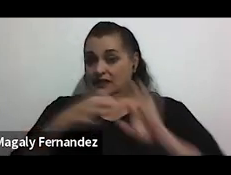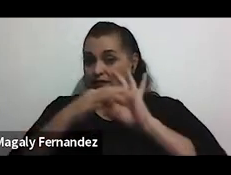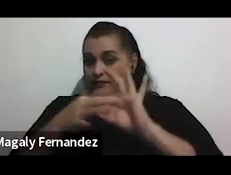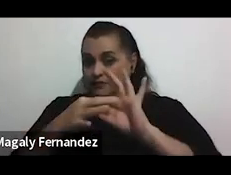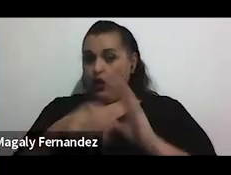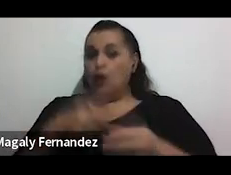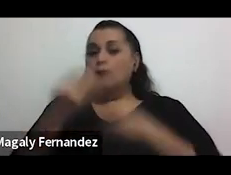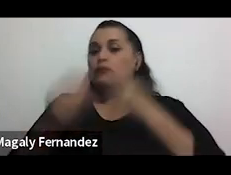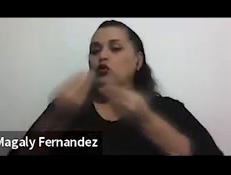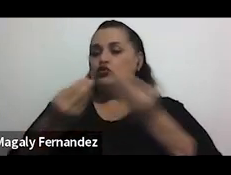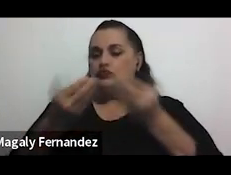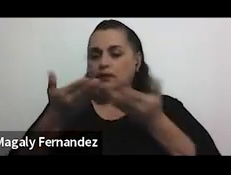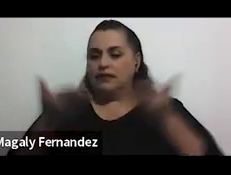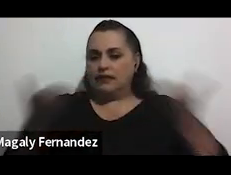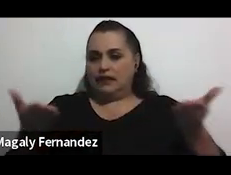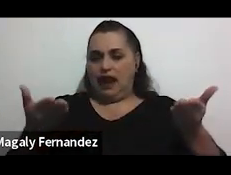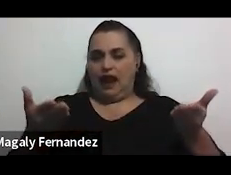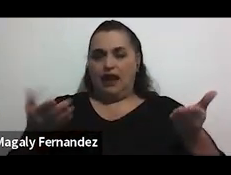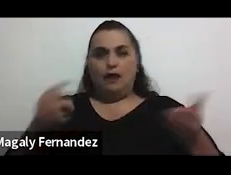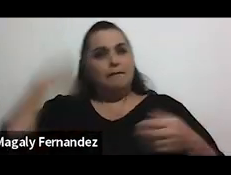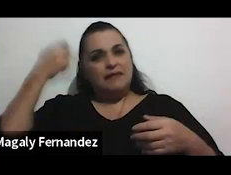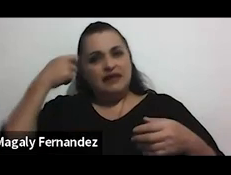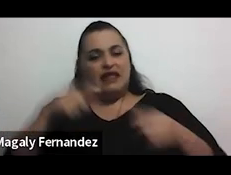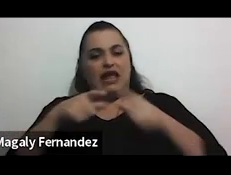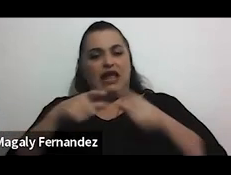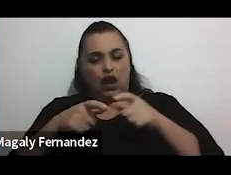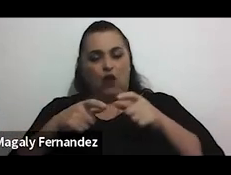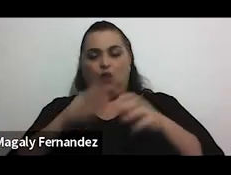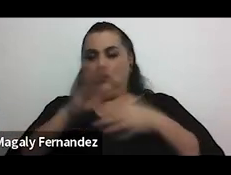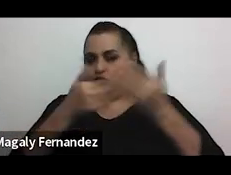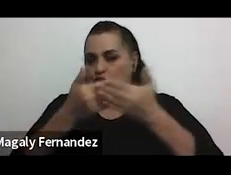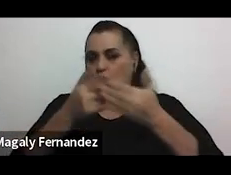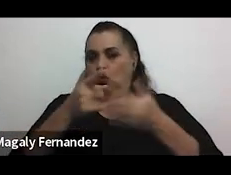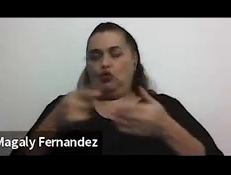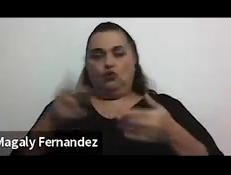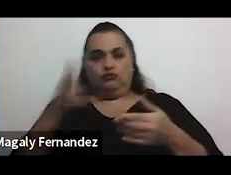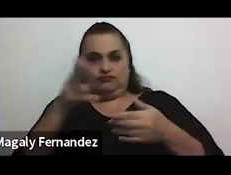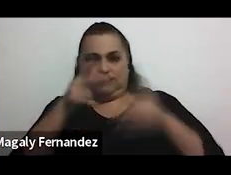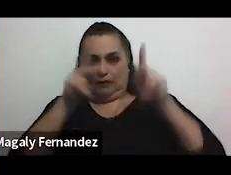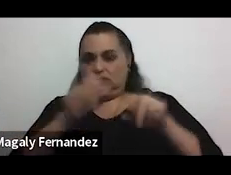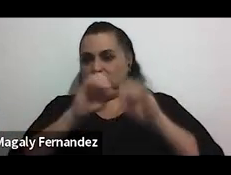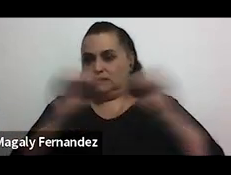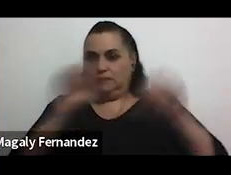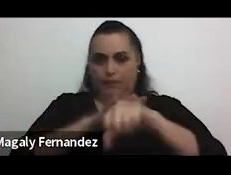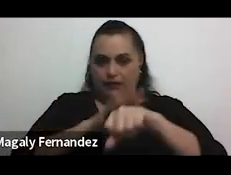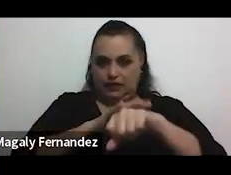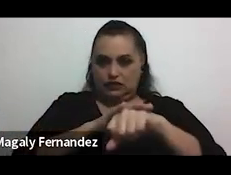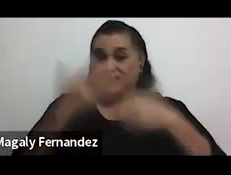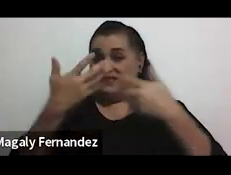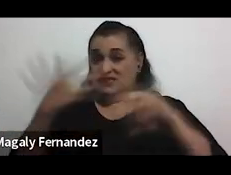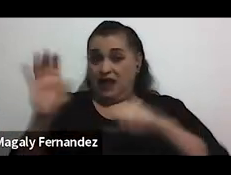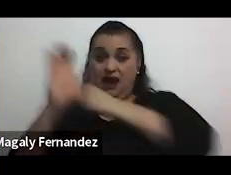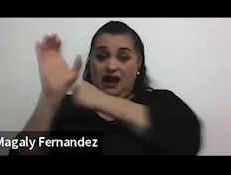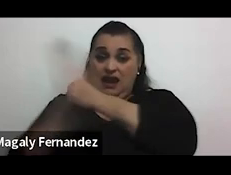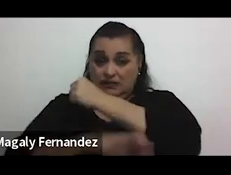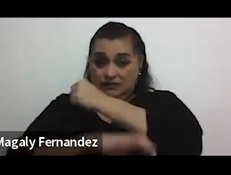producción de material audiovisual y ya propiamente con los casos sentenciados bajo la